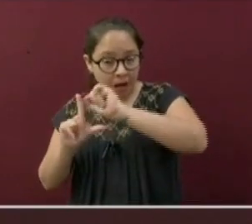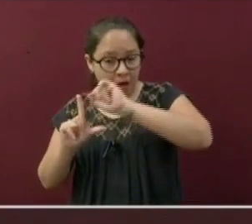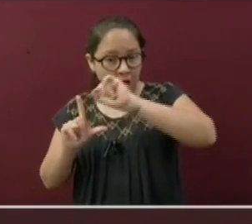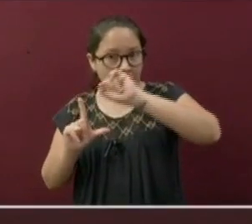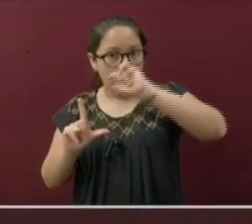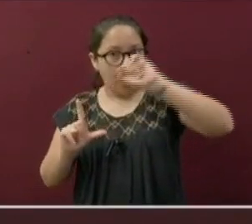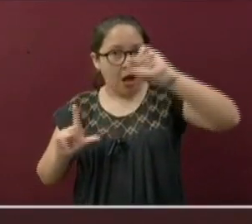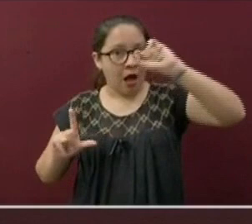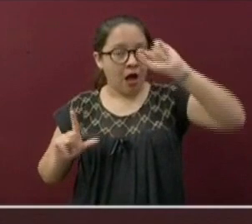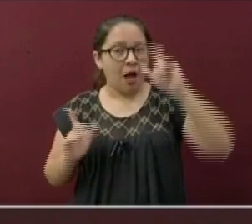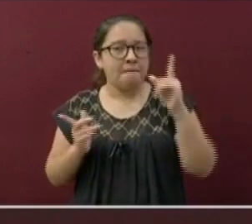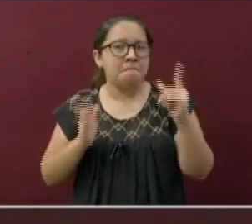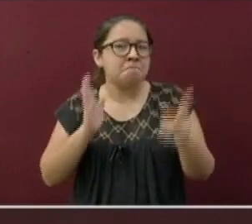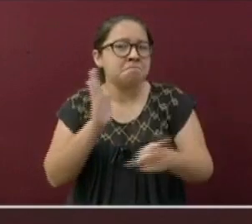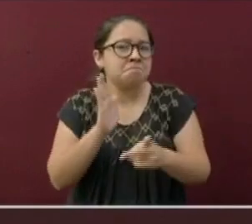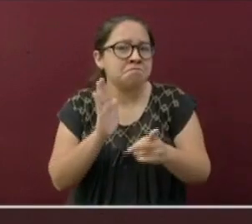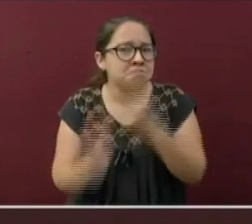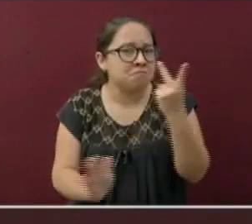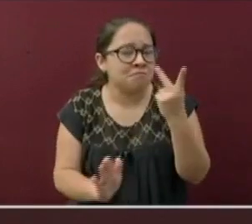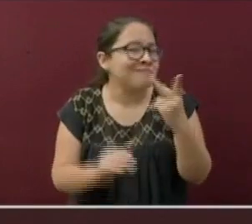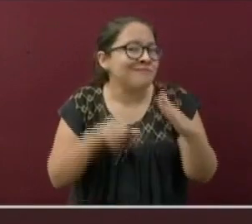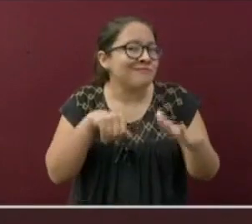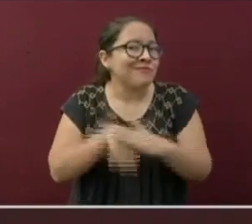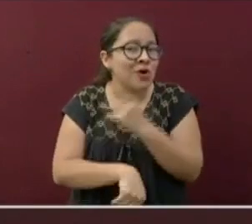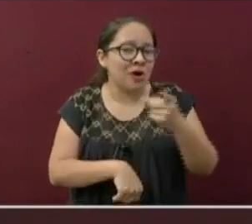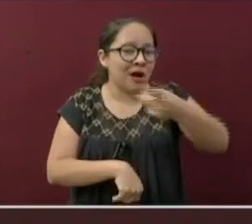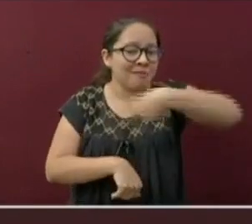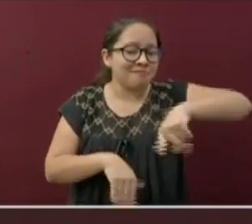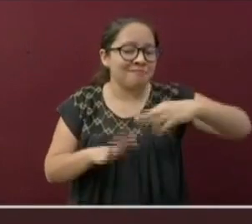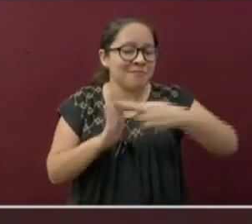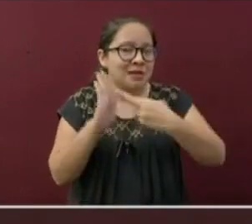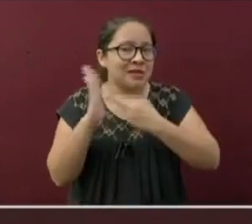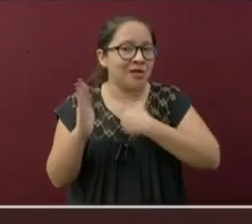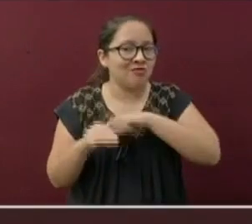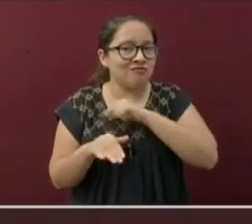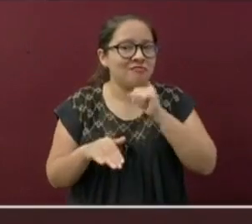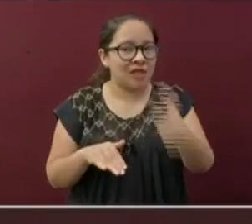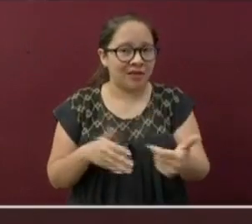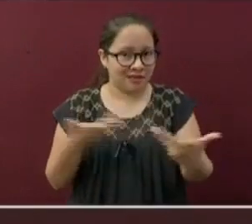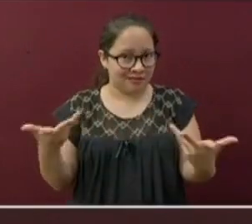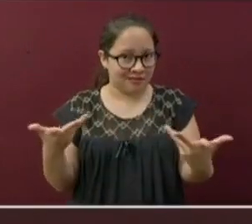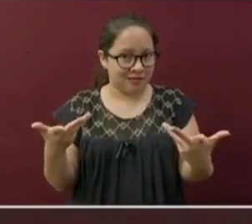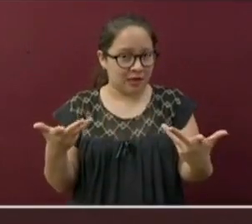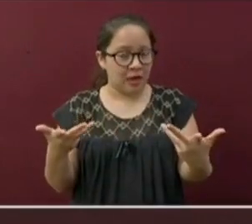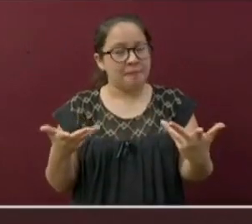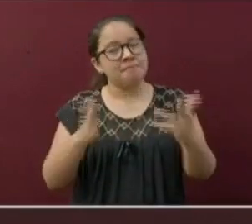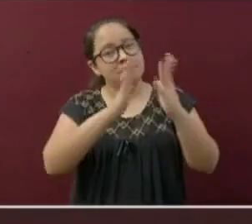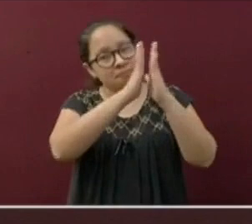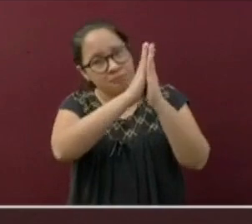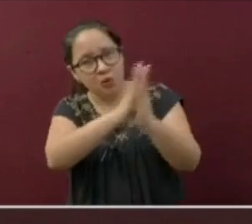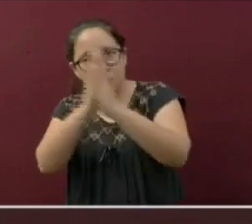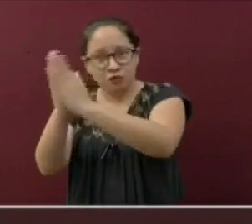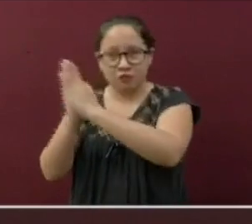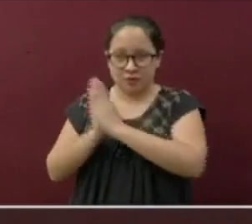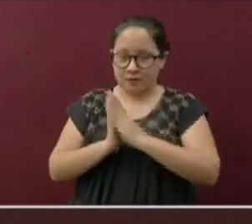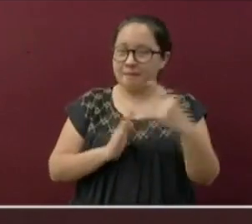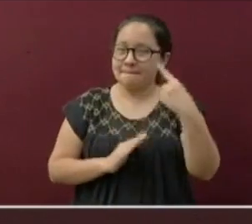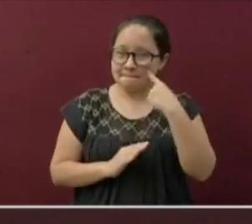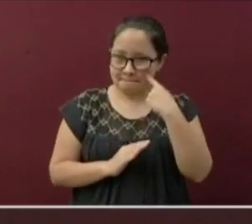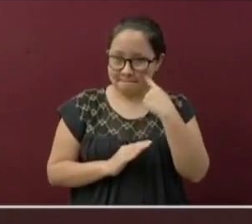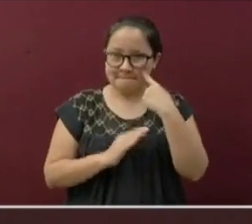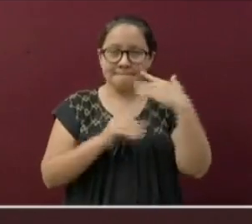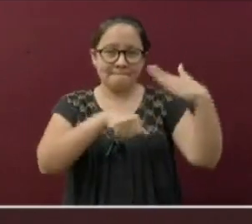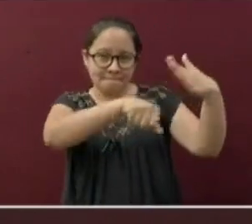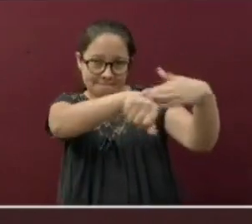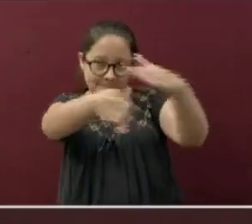por no seguir las medidas de protección sanitaria. Razón por la que queremos hacer el siguiente llamado